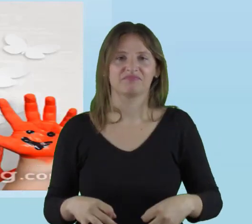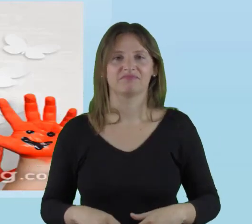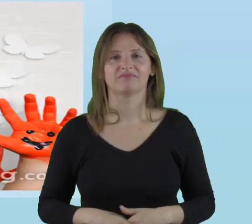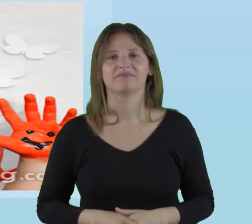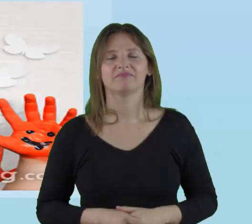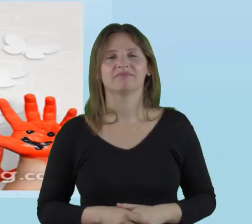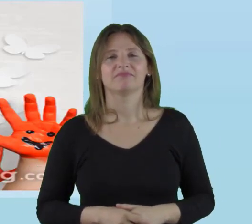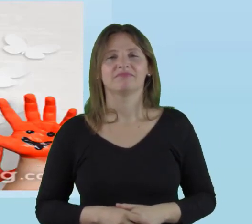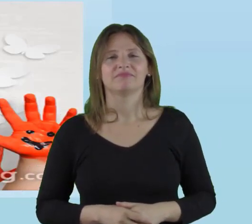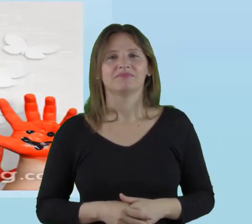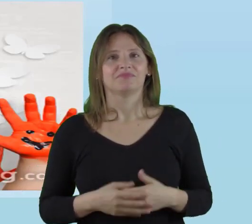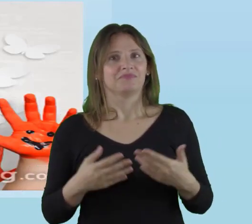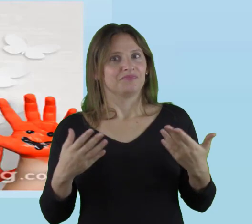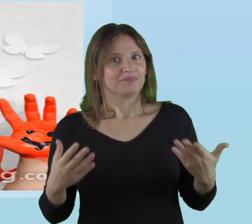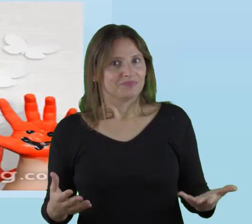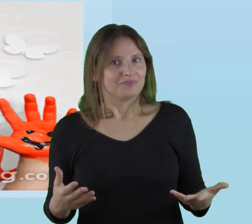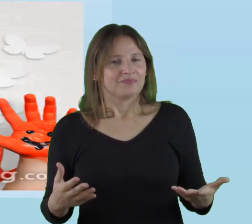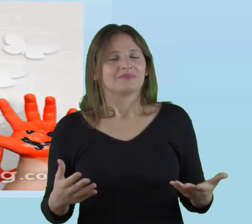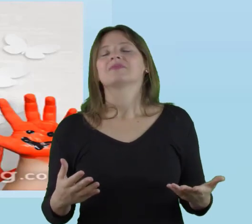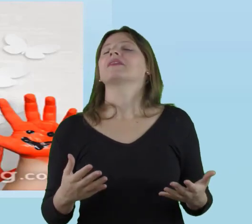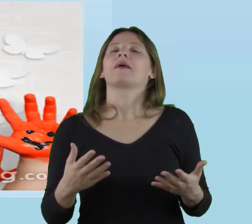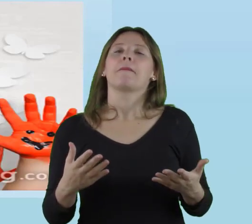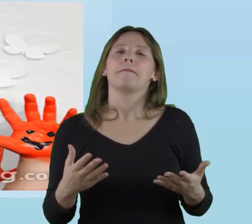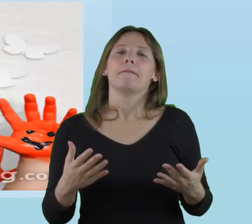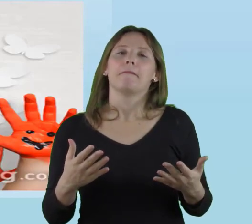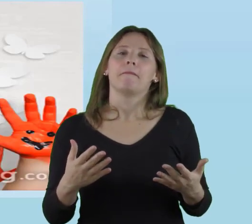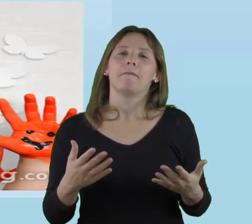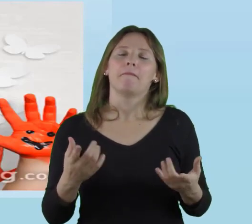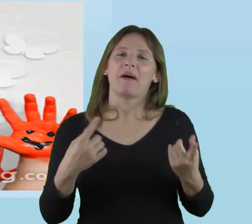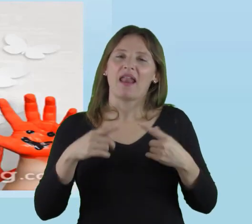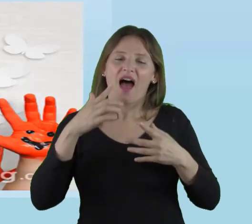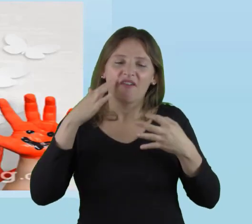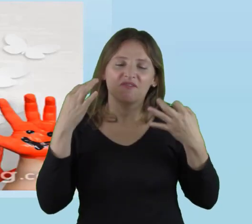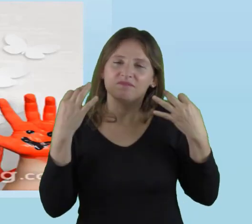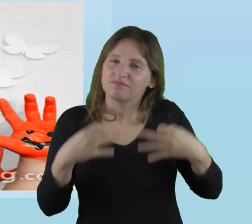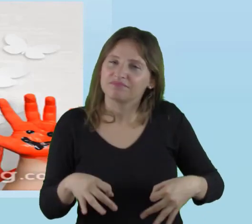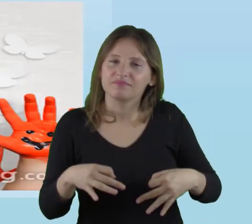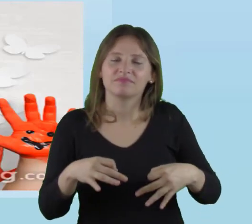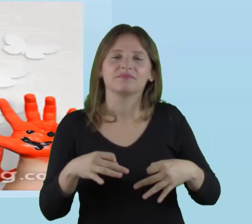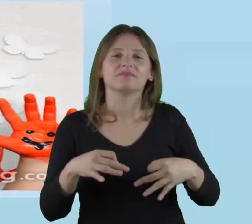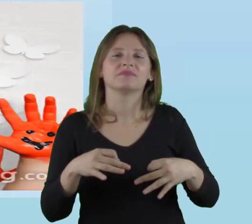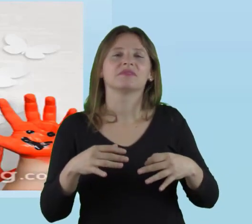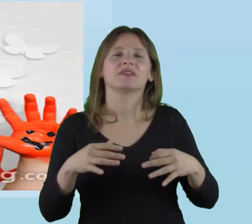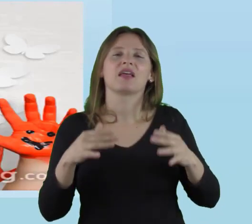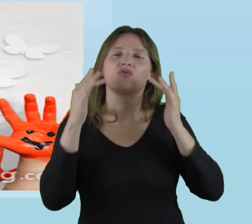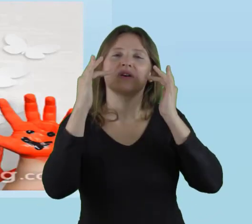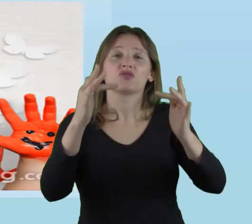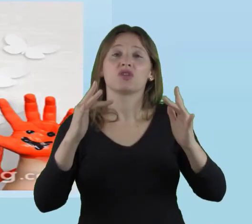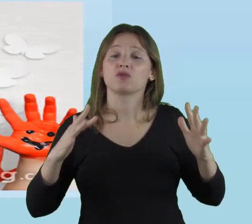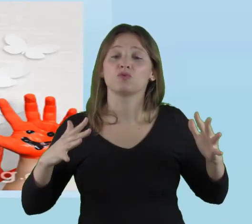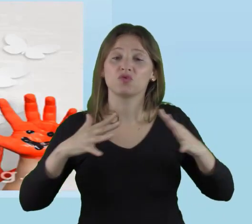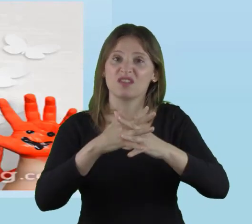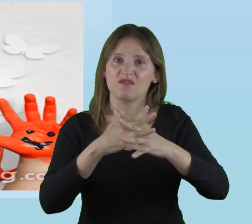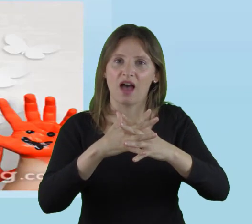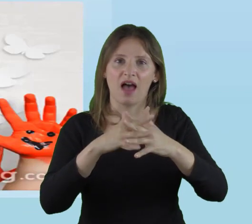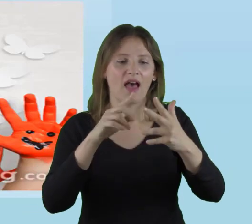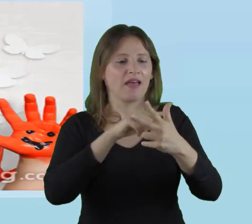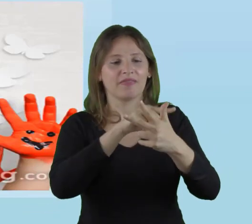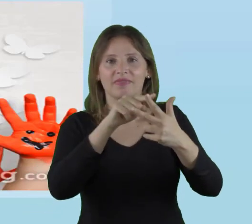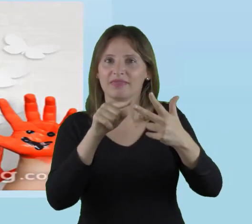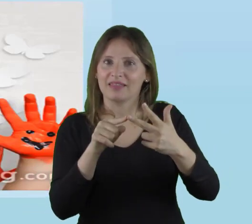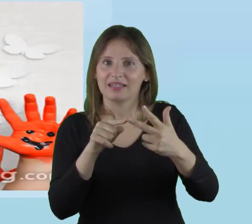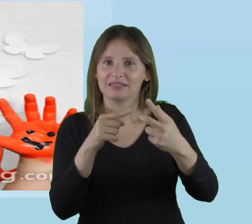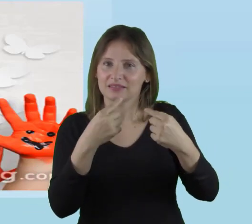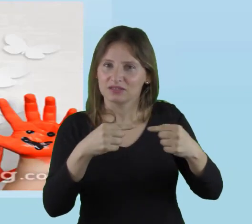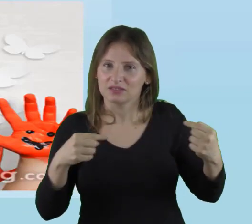aseguradas. Y para tener una verdadera educación inclusivas, estas